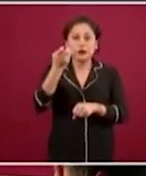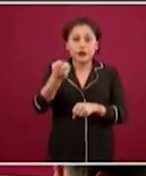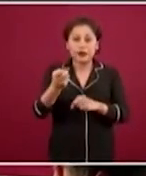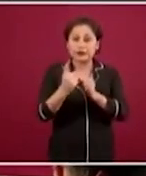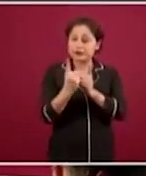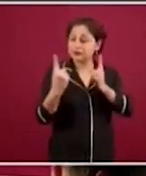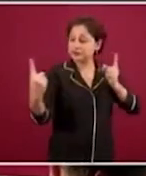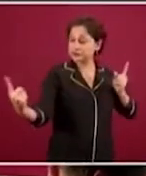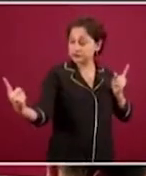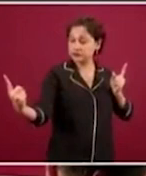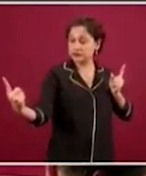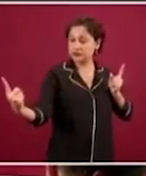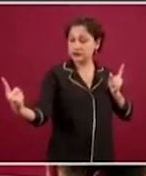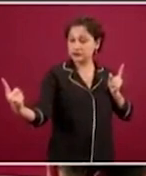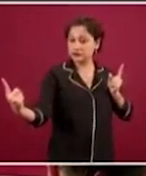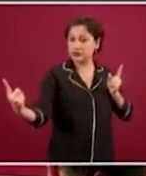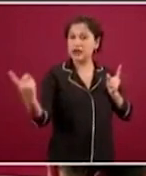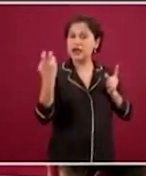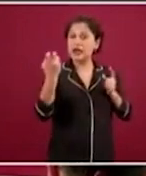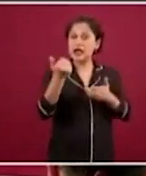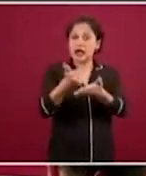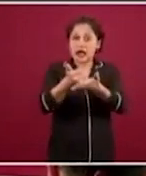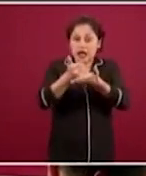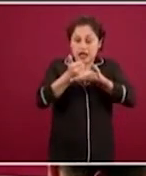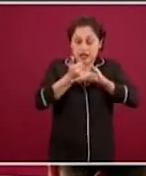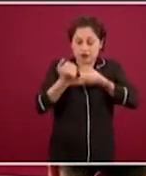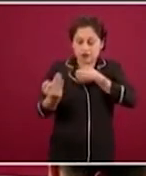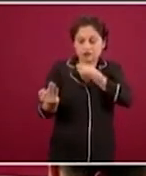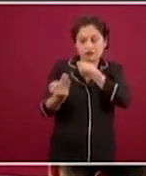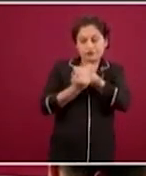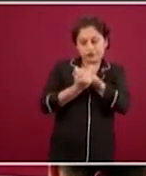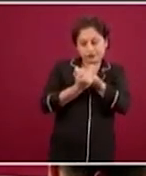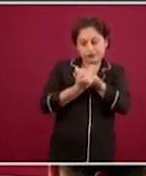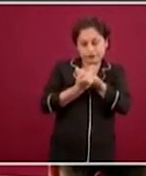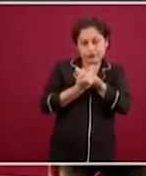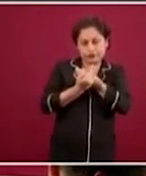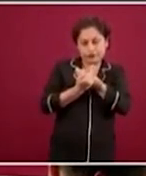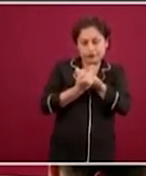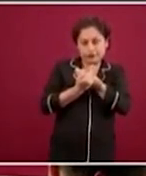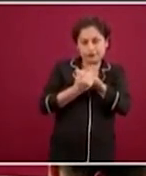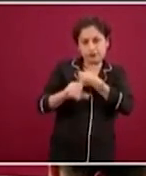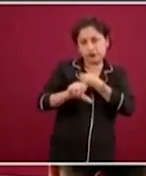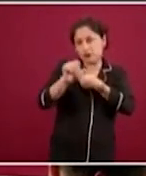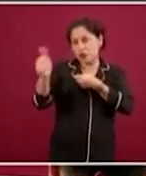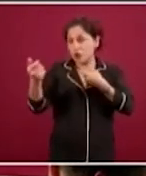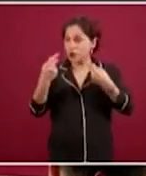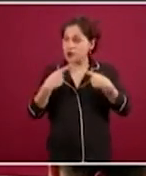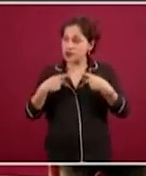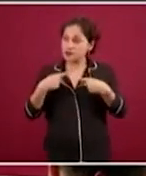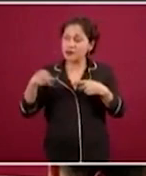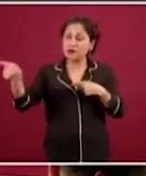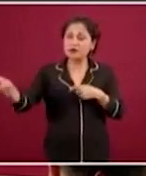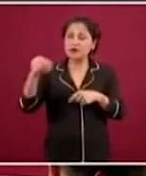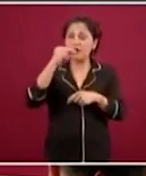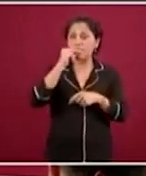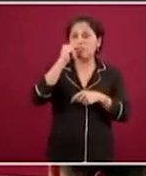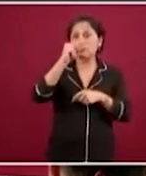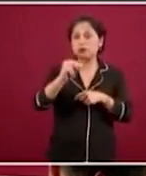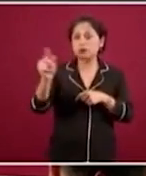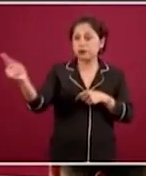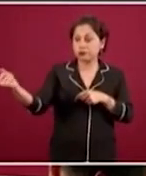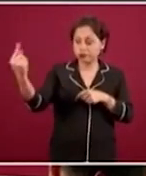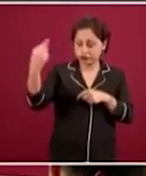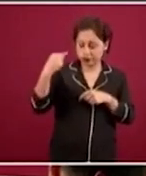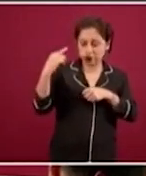sana distancia, porque con la sana distancia Susana te va a permitir que no te caigan las gotas convencionales, que son muy